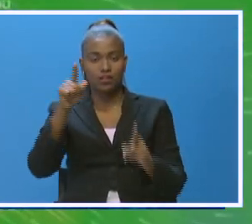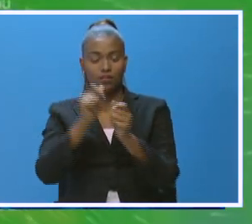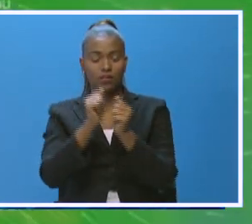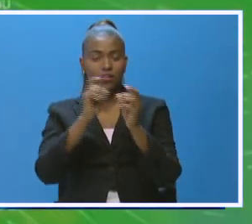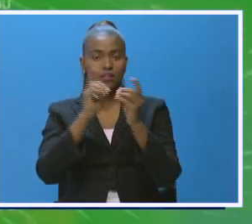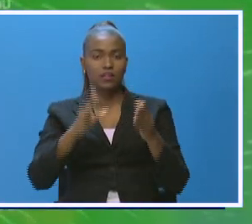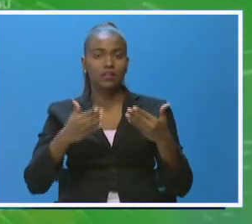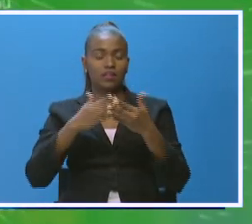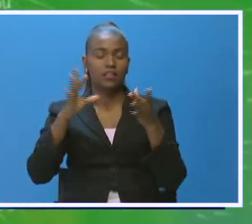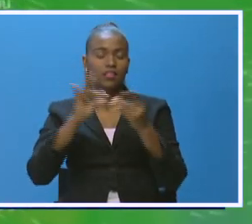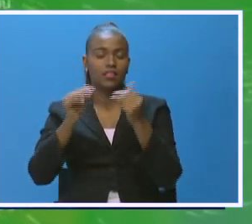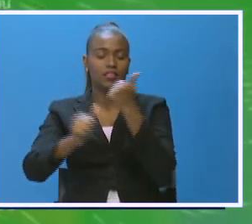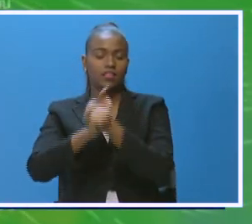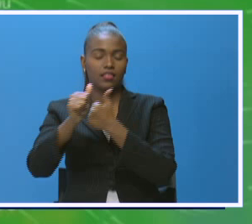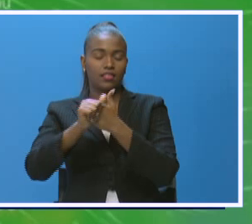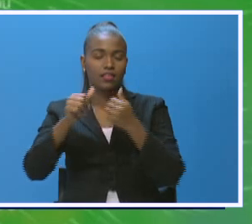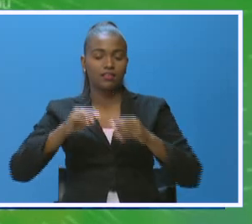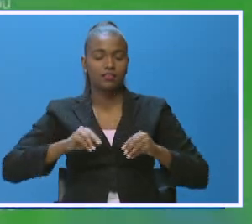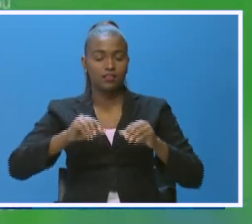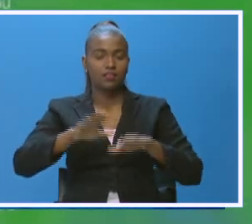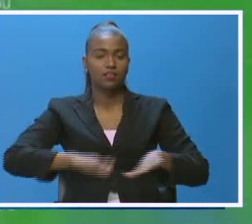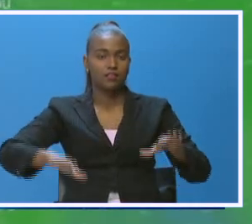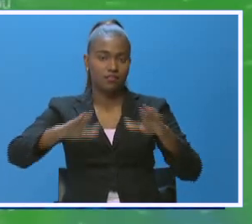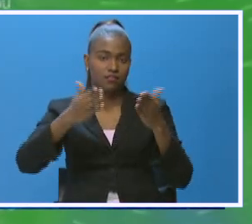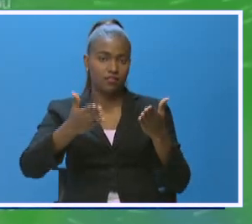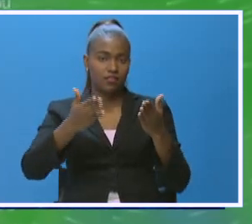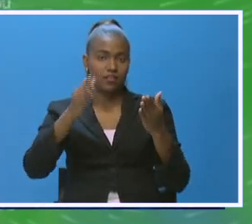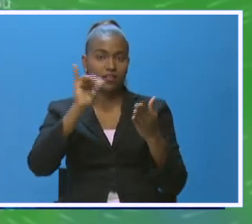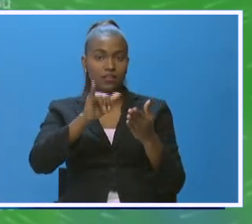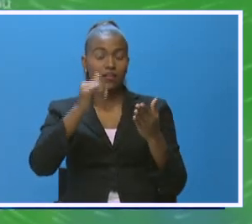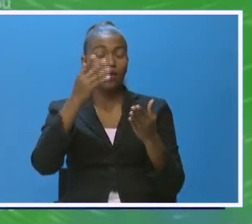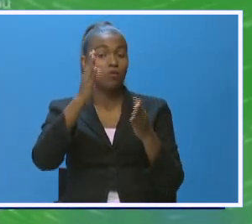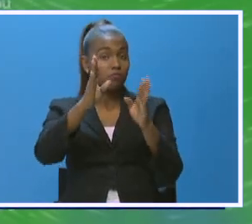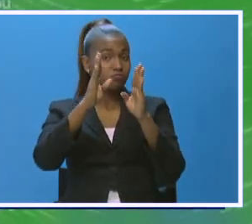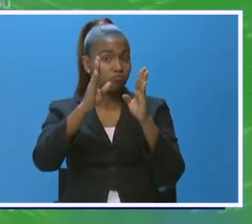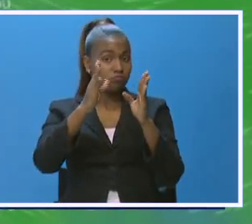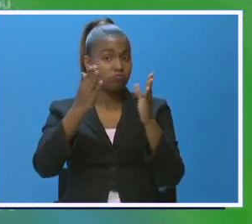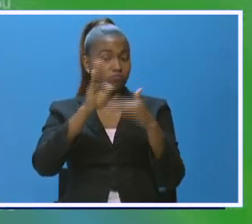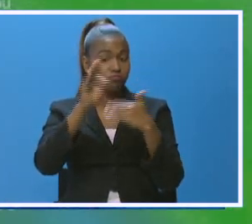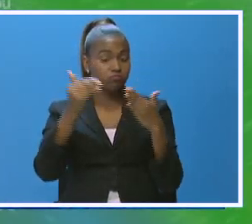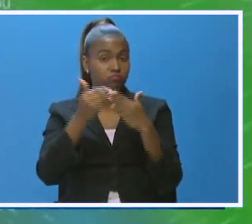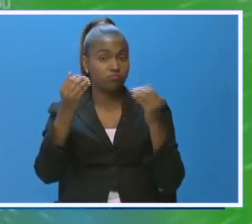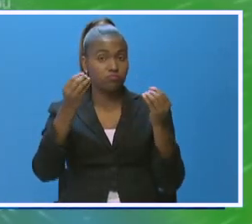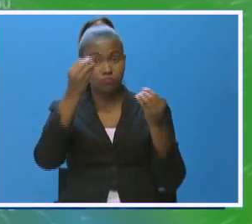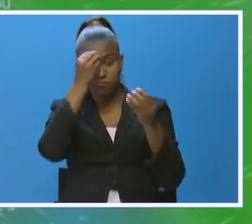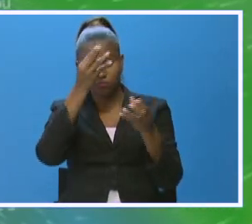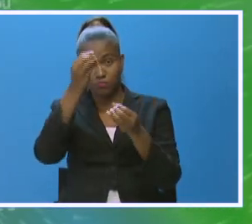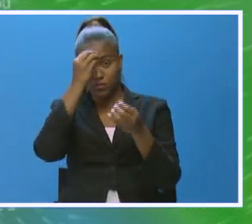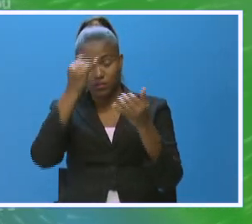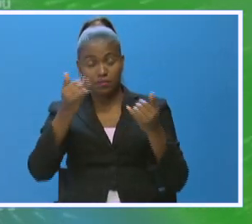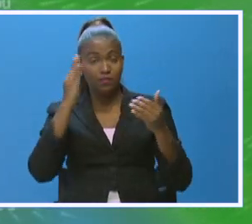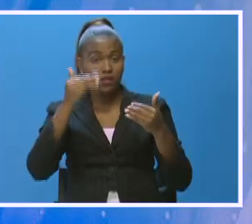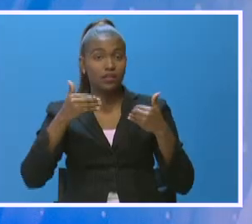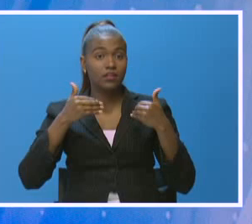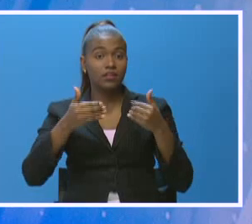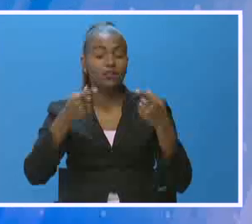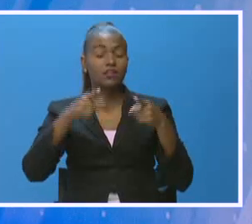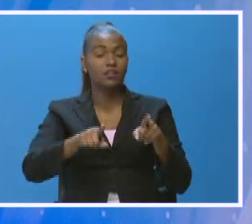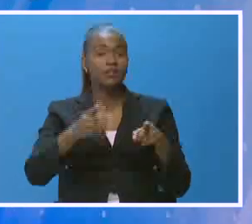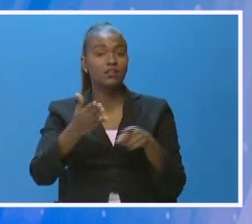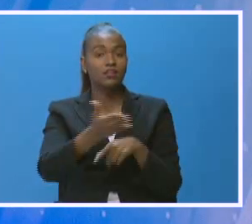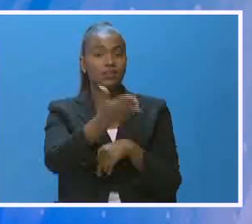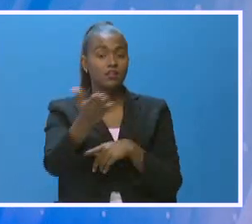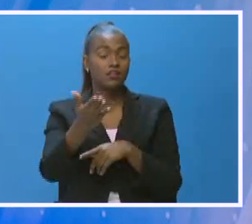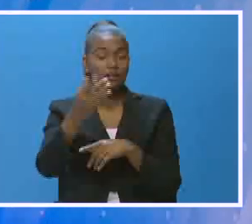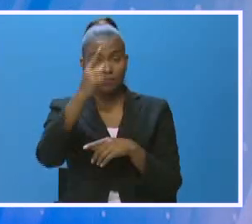General de Riesgos Agropecuarios Dijera. Así que ustedes pendientes a todas las informaciones que estaremos llevándoles a